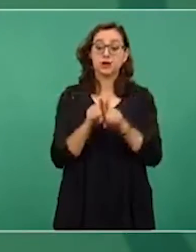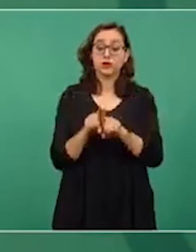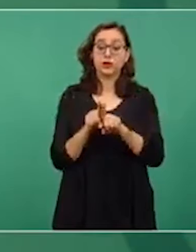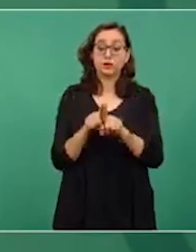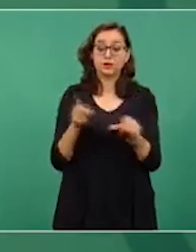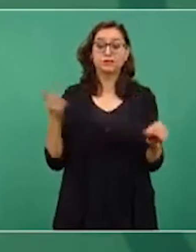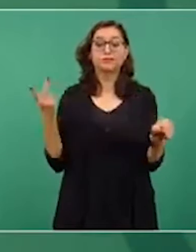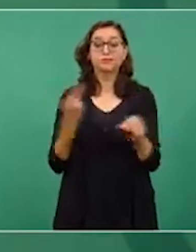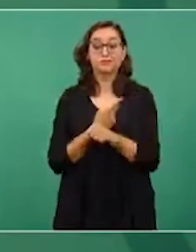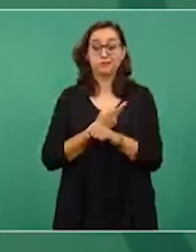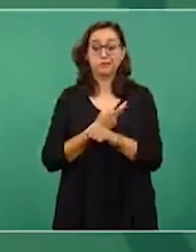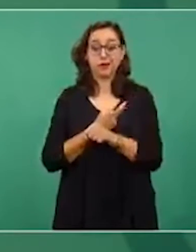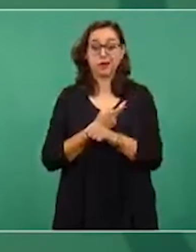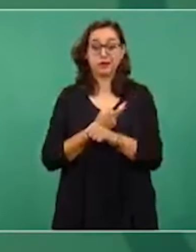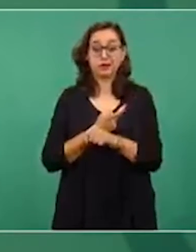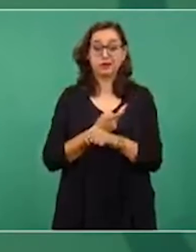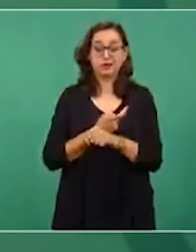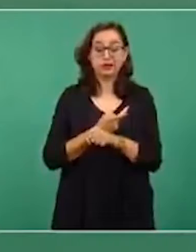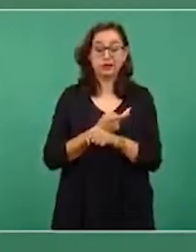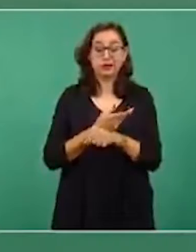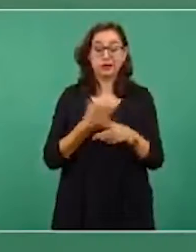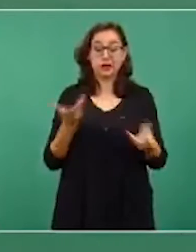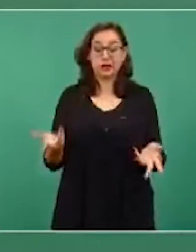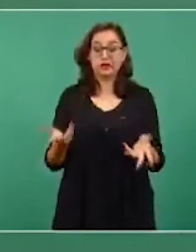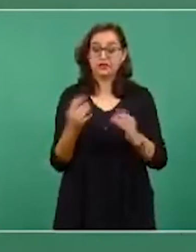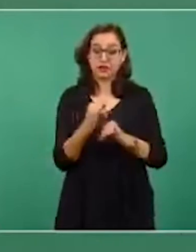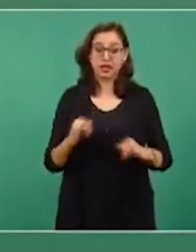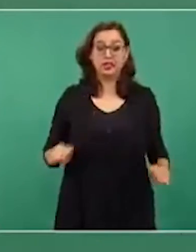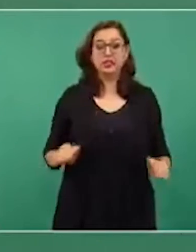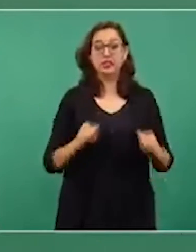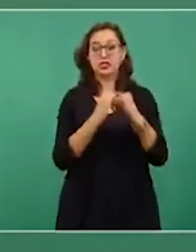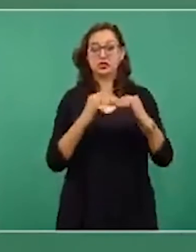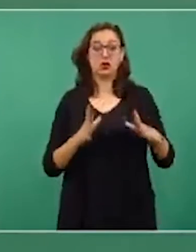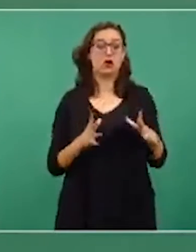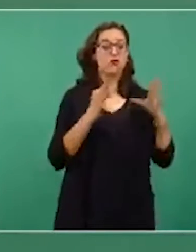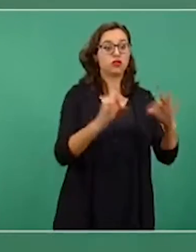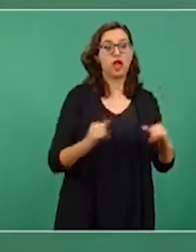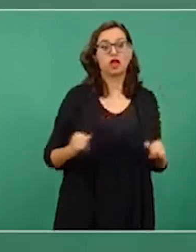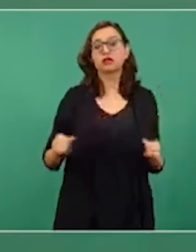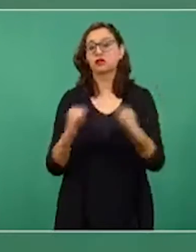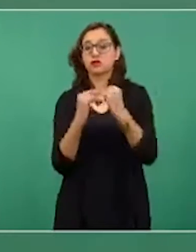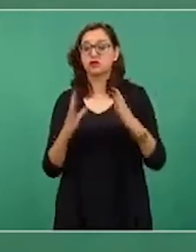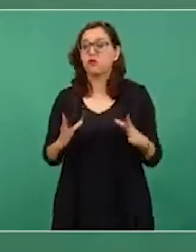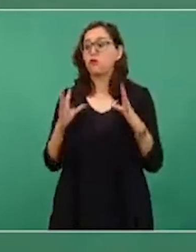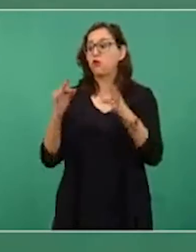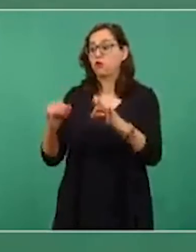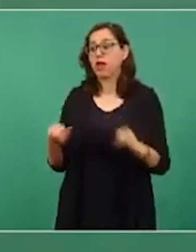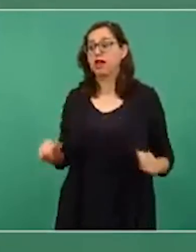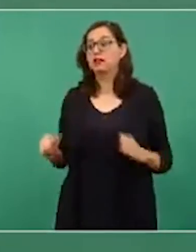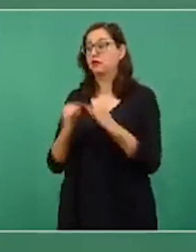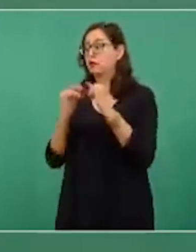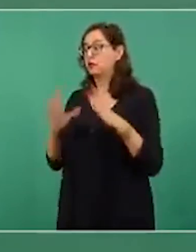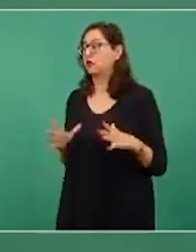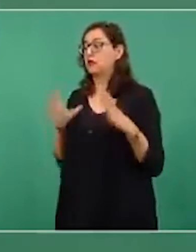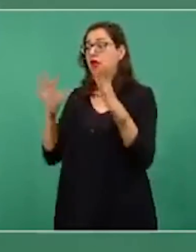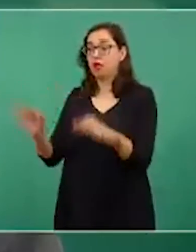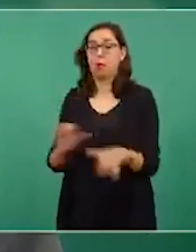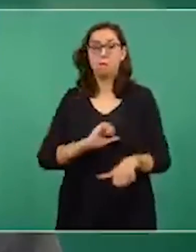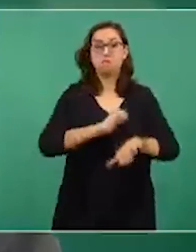resuelven las cosas sólo creando aparatos burocráticos, así era antes.